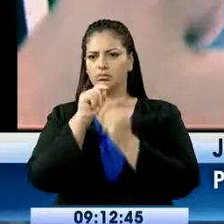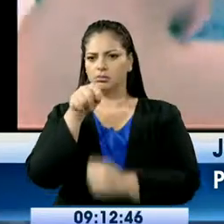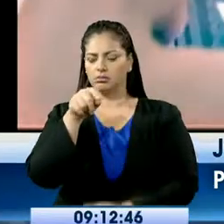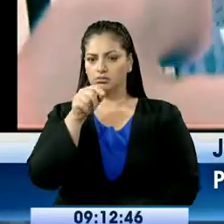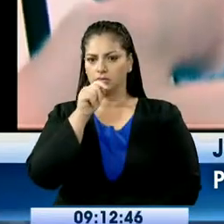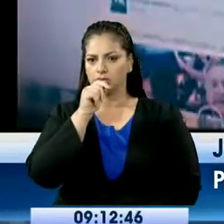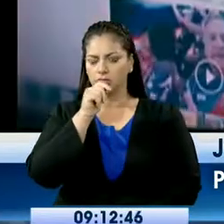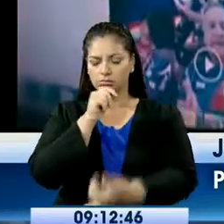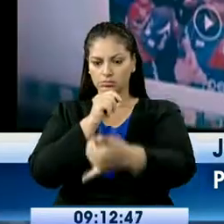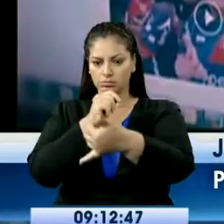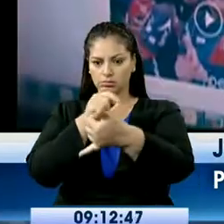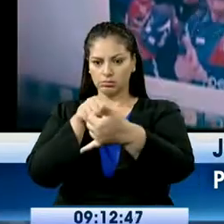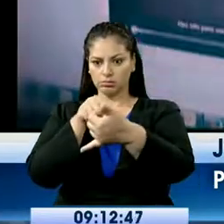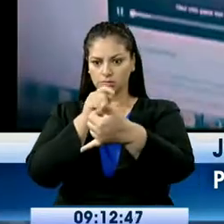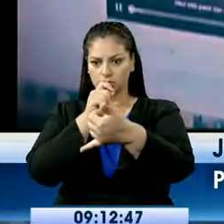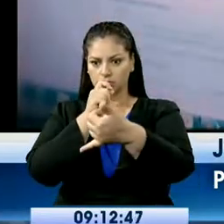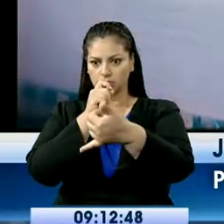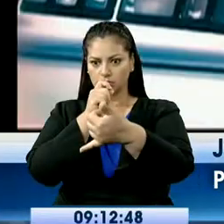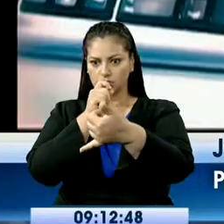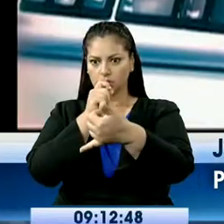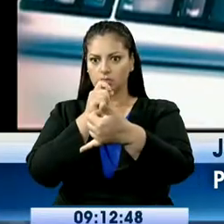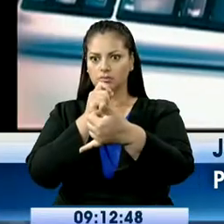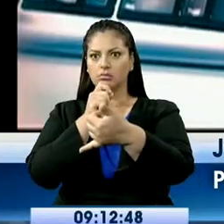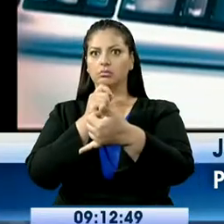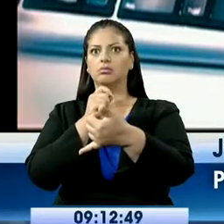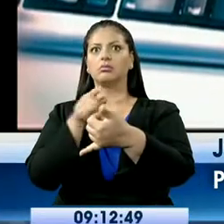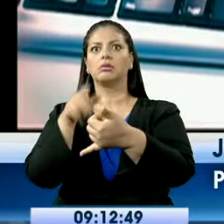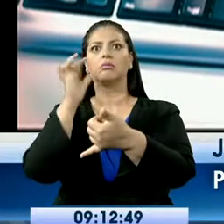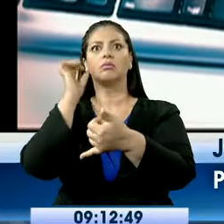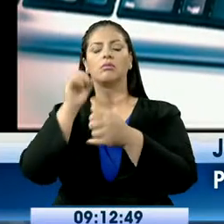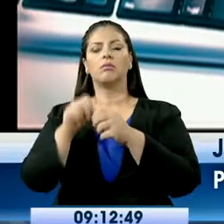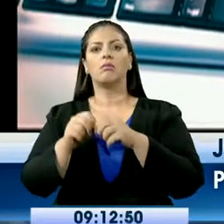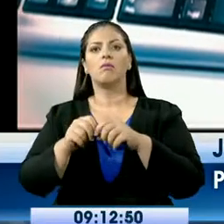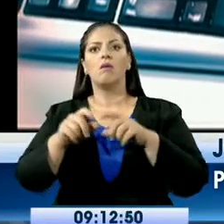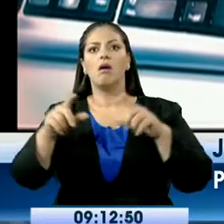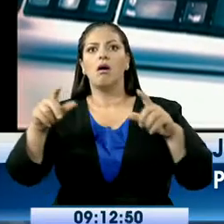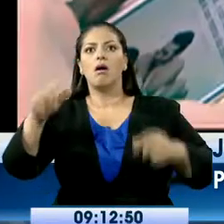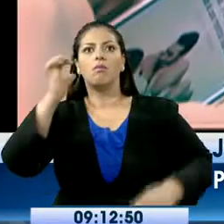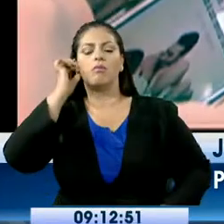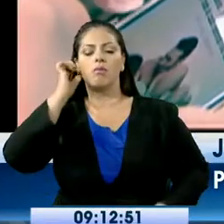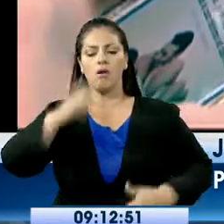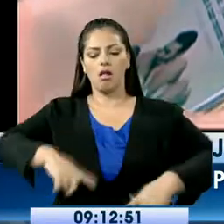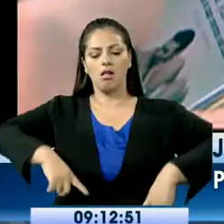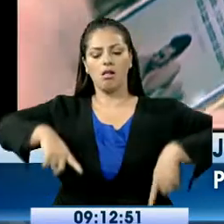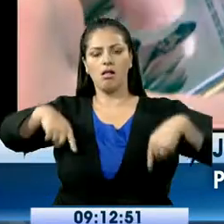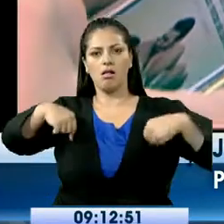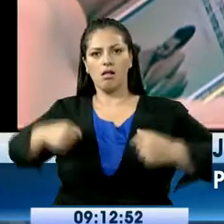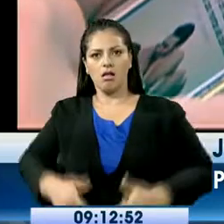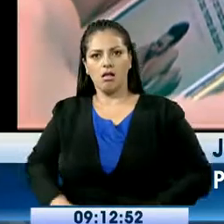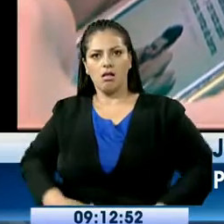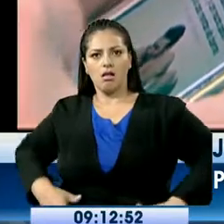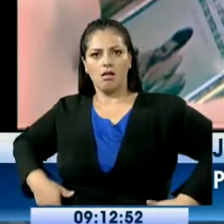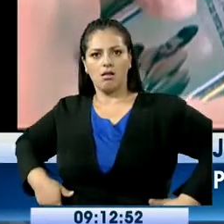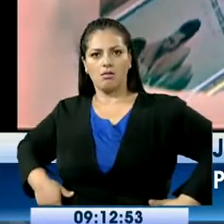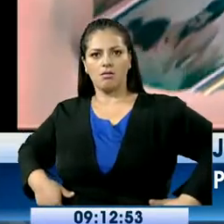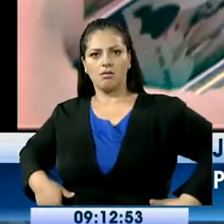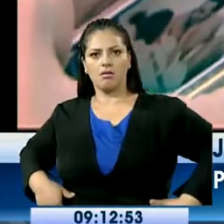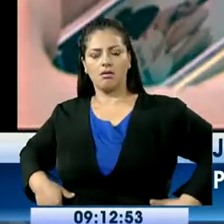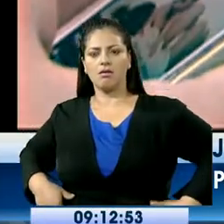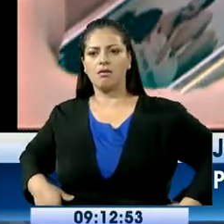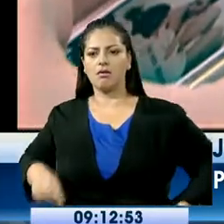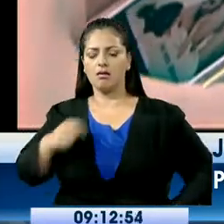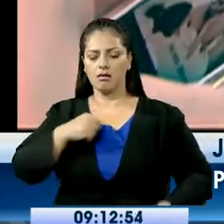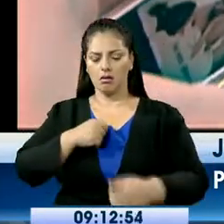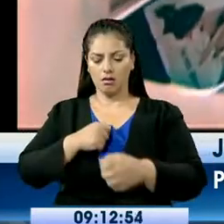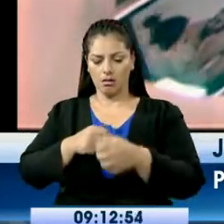así, me enseñan cosas... Y a lo que ya, ella acomoda la cámara para instalar, para hablar ya, hacer una conversación conmigo para